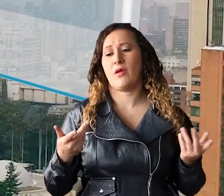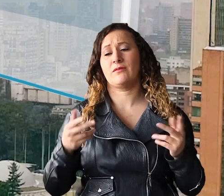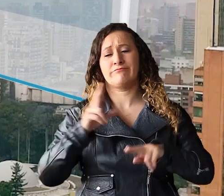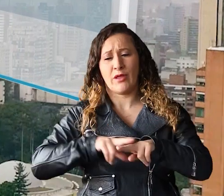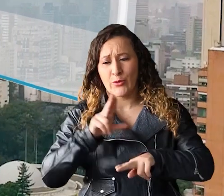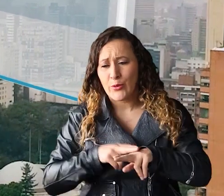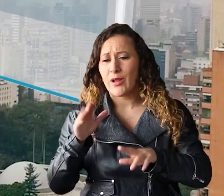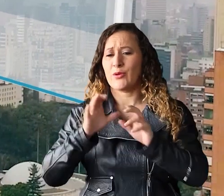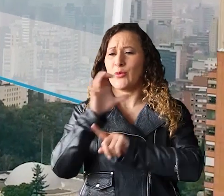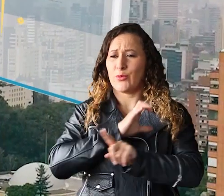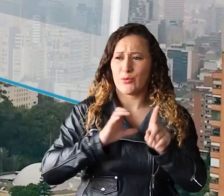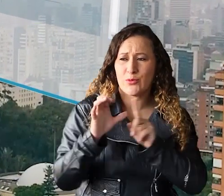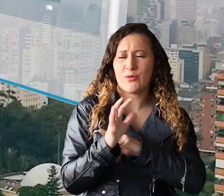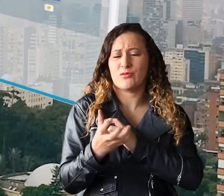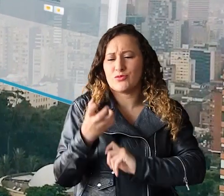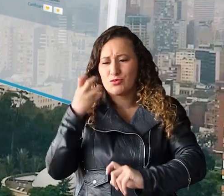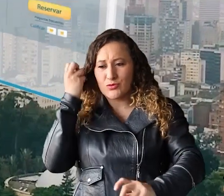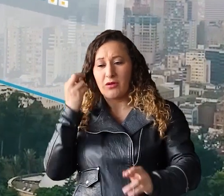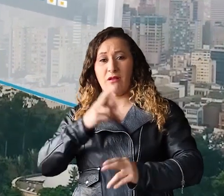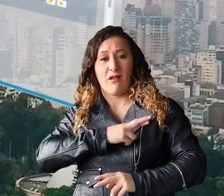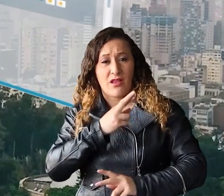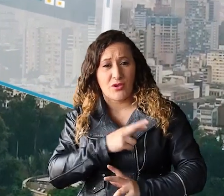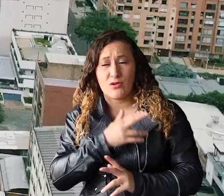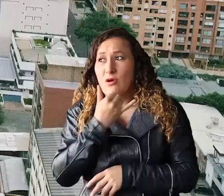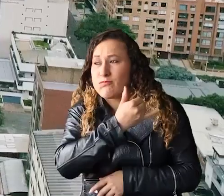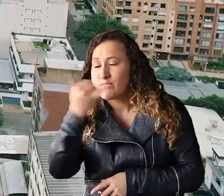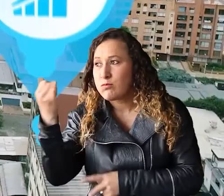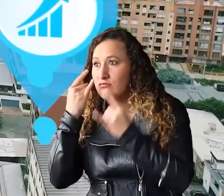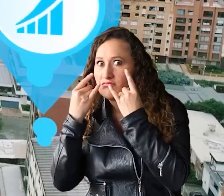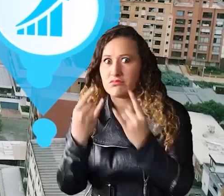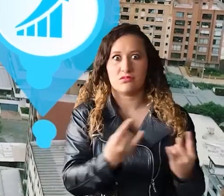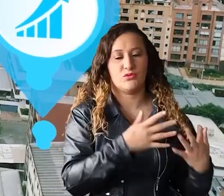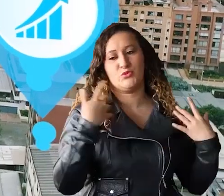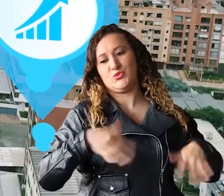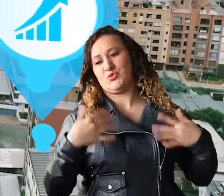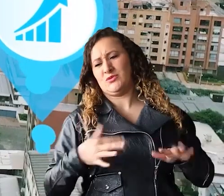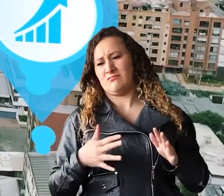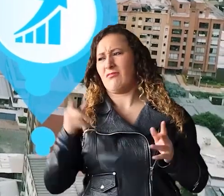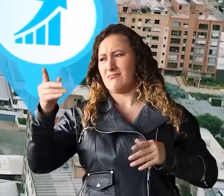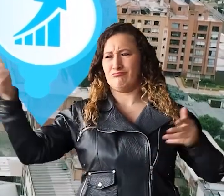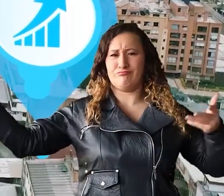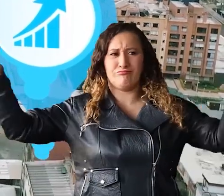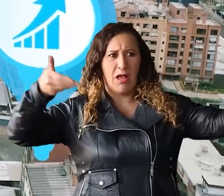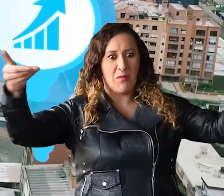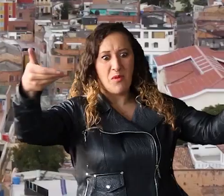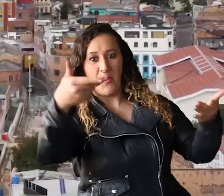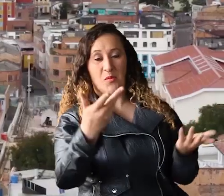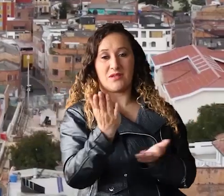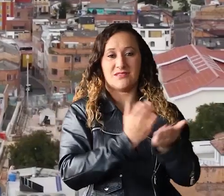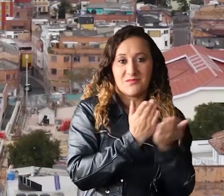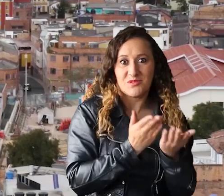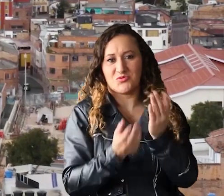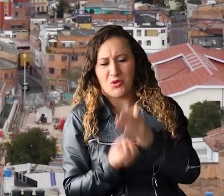culturales, históricos, religiosos y urbanos, entre otros, preparados para ofrecer productos y servicios turísticos que hacen